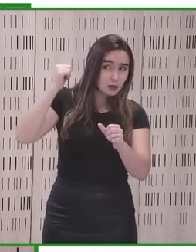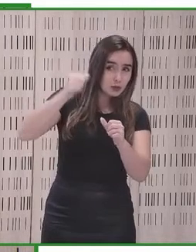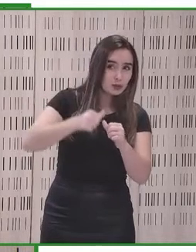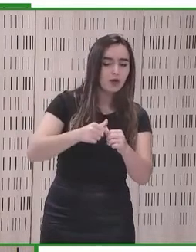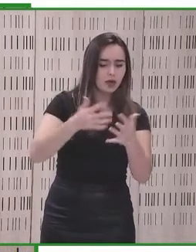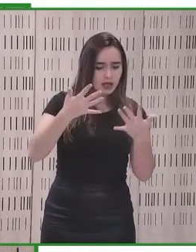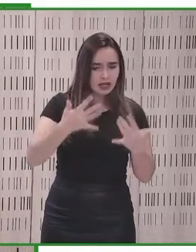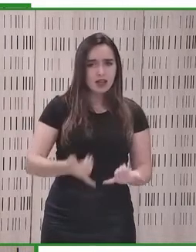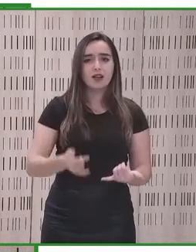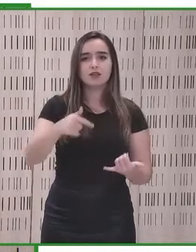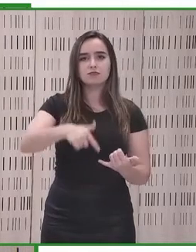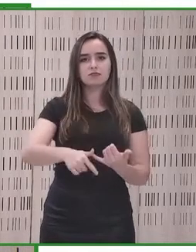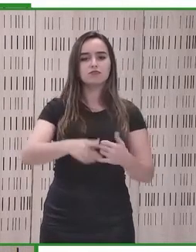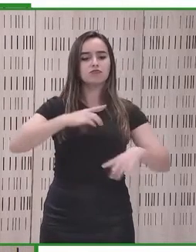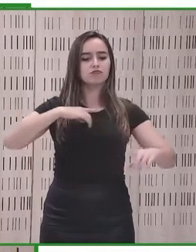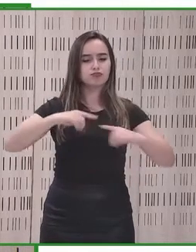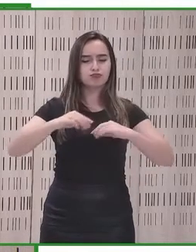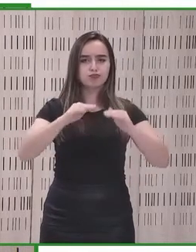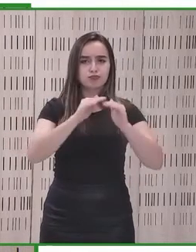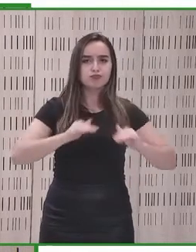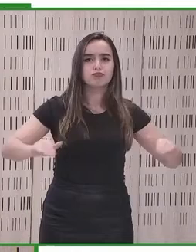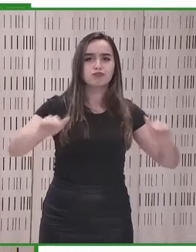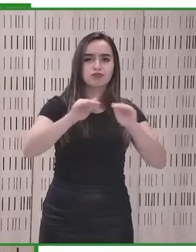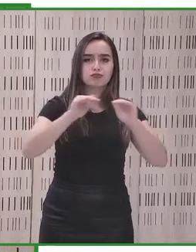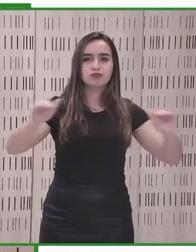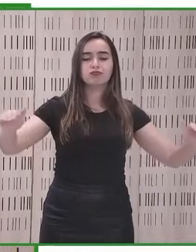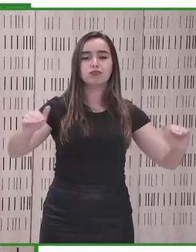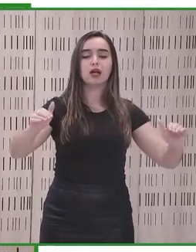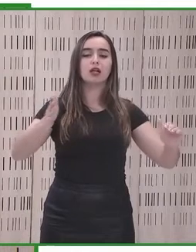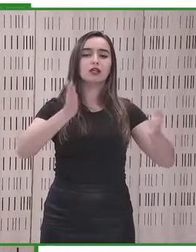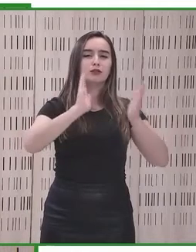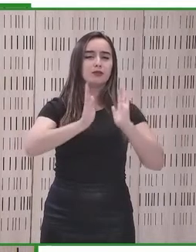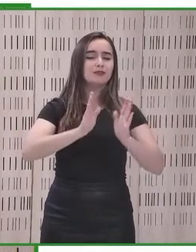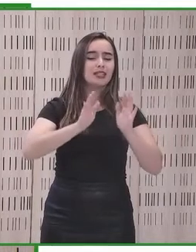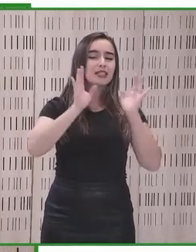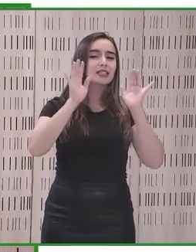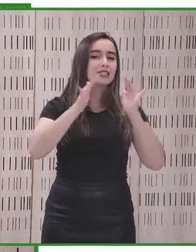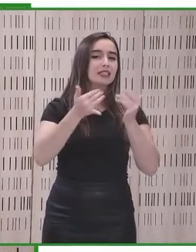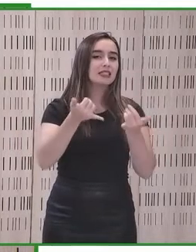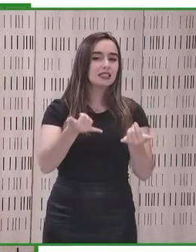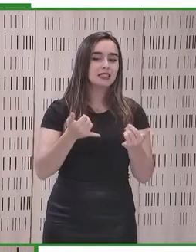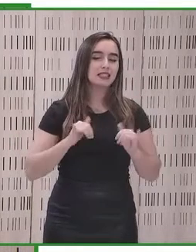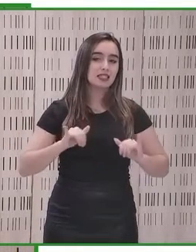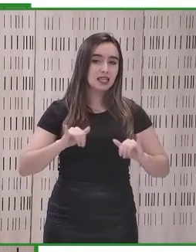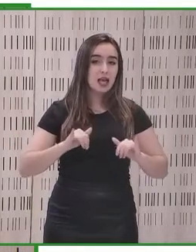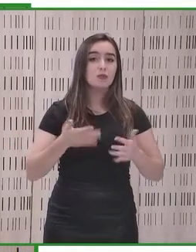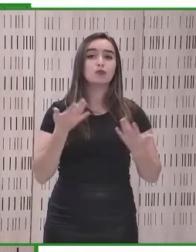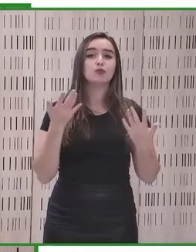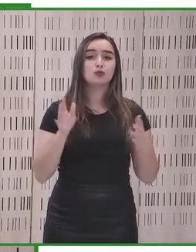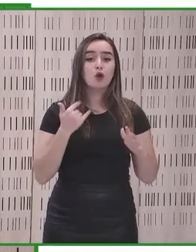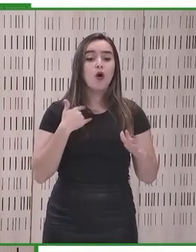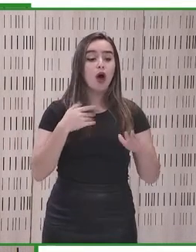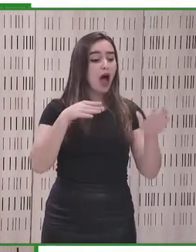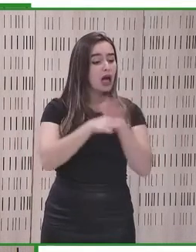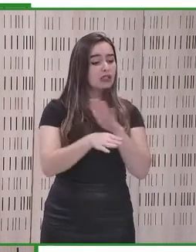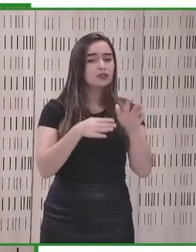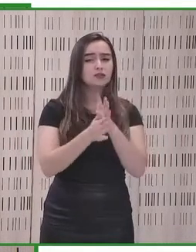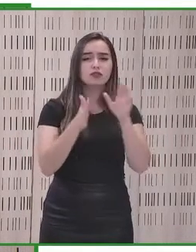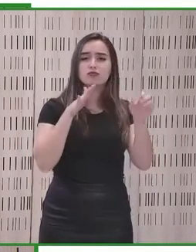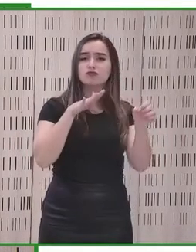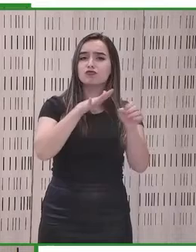horizontal de igualdad de trato, la cual debe cubrir la accesibilidad y la provisión